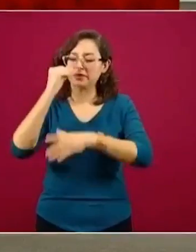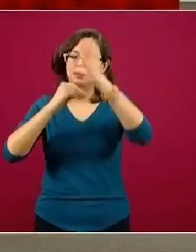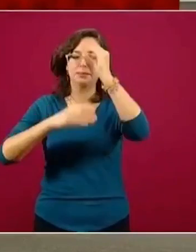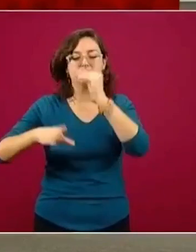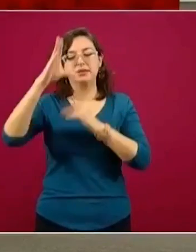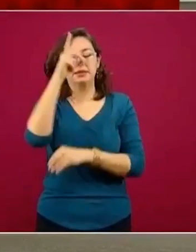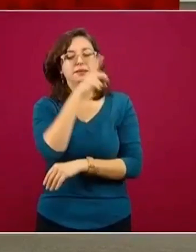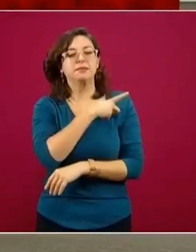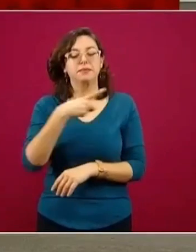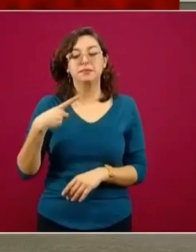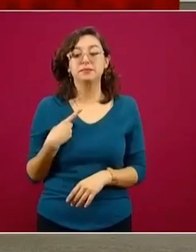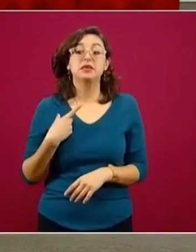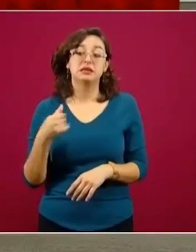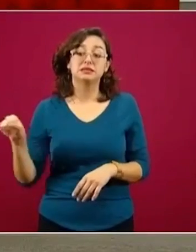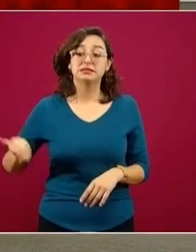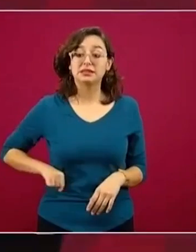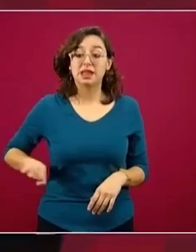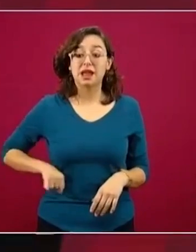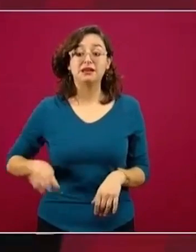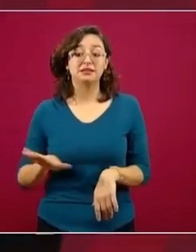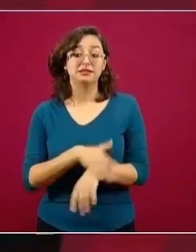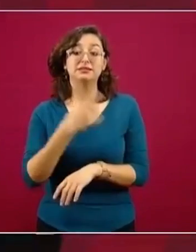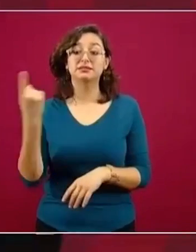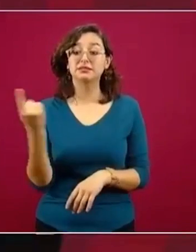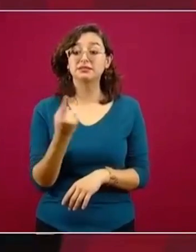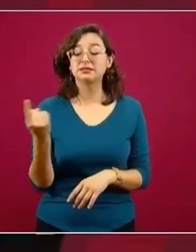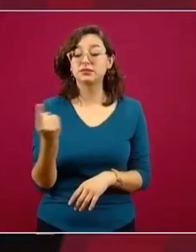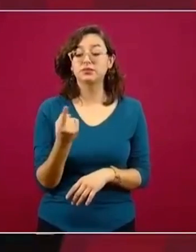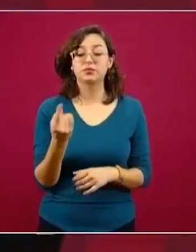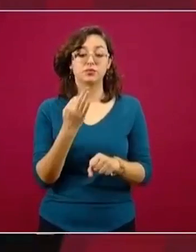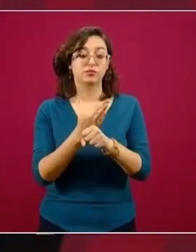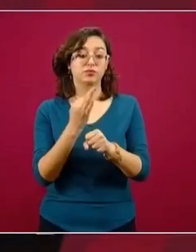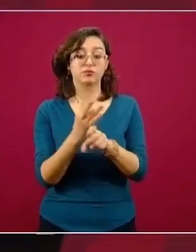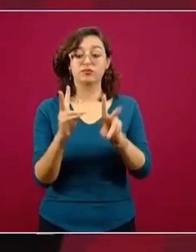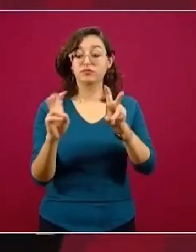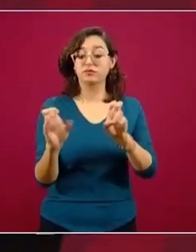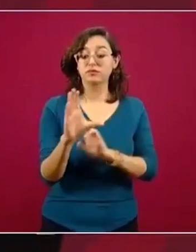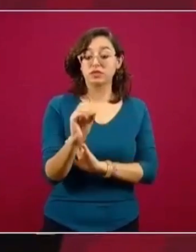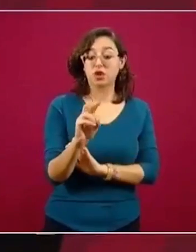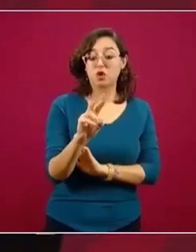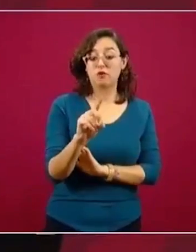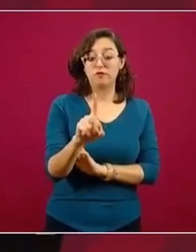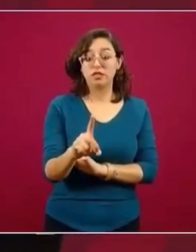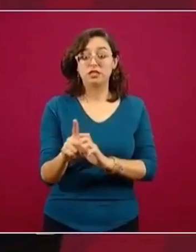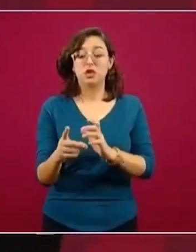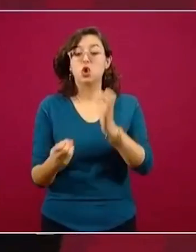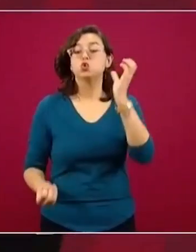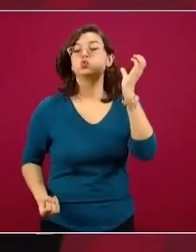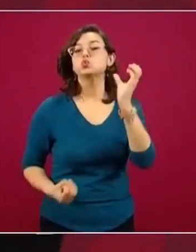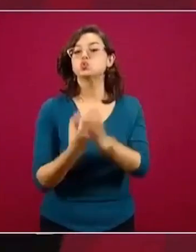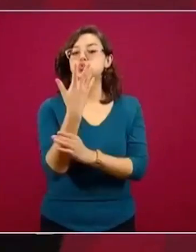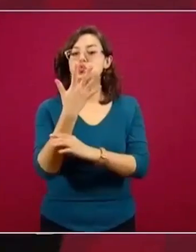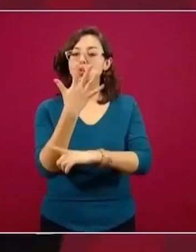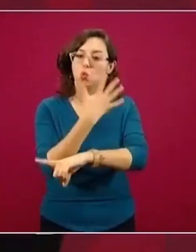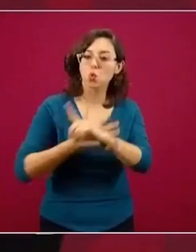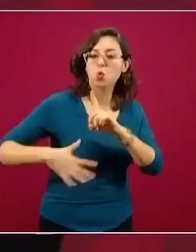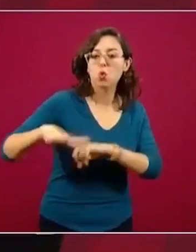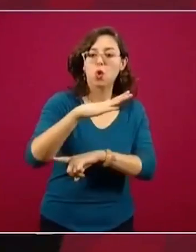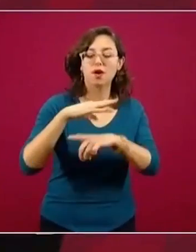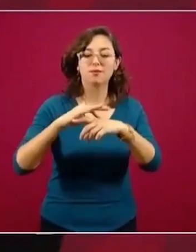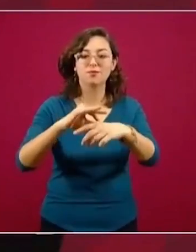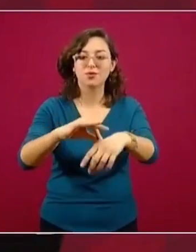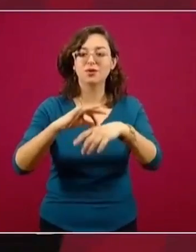Y es interesante porque se relaciona precisamente con la situación de COVID, cuando hablamos de la nueva realidad que enfrentaremos